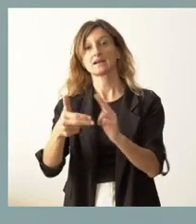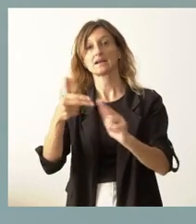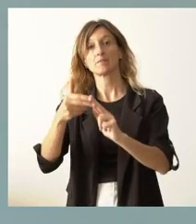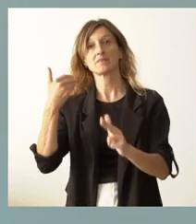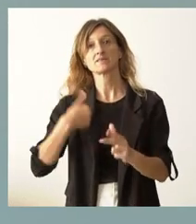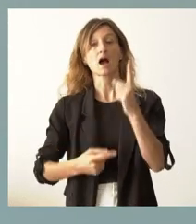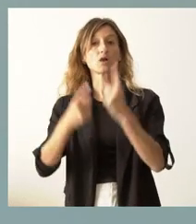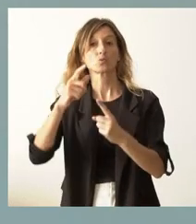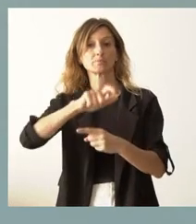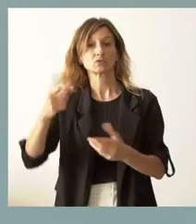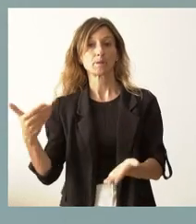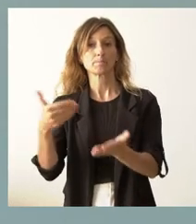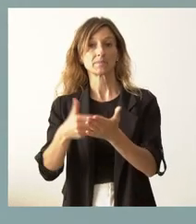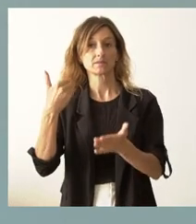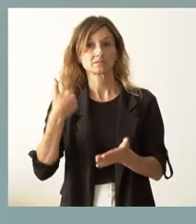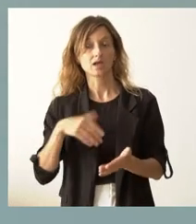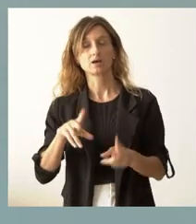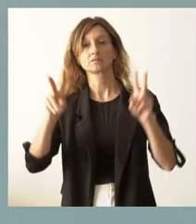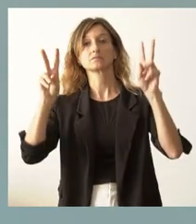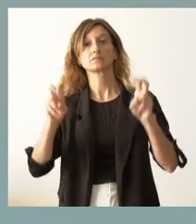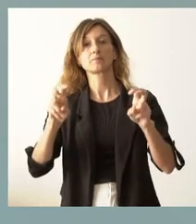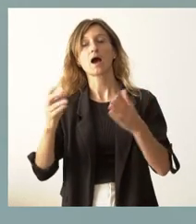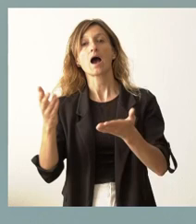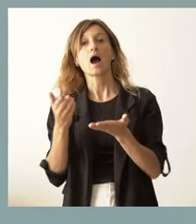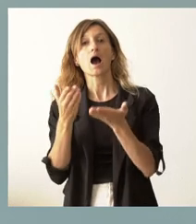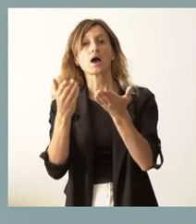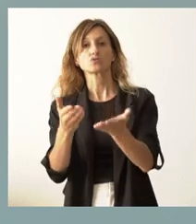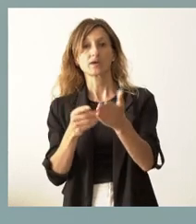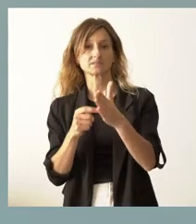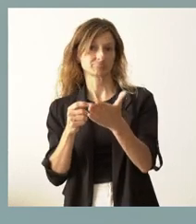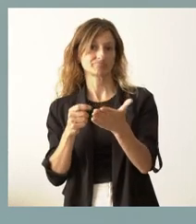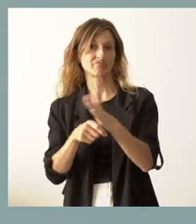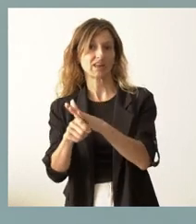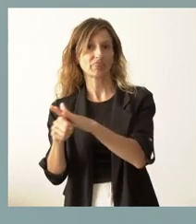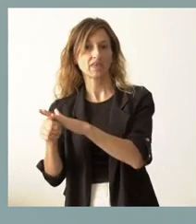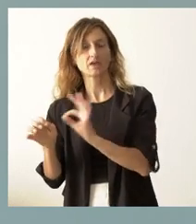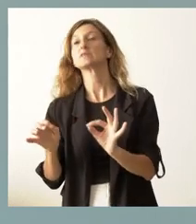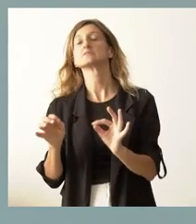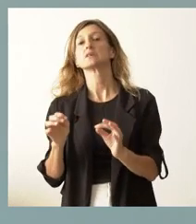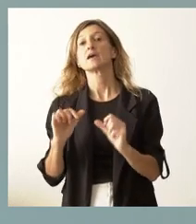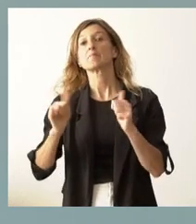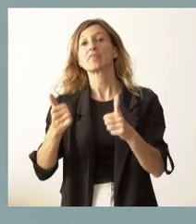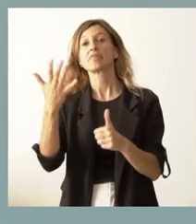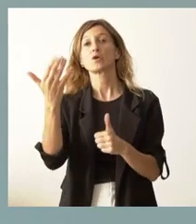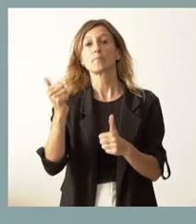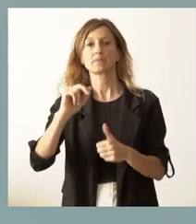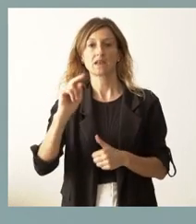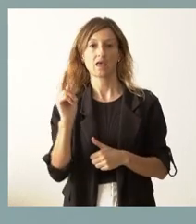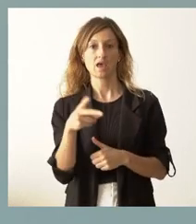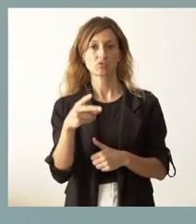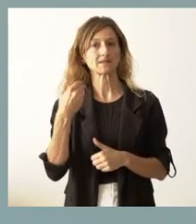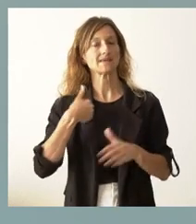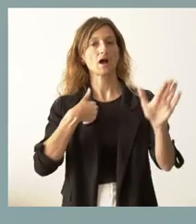habido algunas personas que han solicitado lo que son las ayudas financieras. Y esta ayuda inicial de 5.000 euros está ya